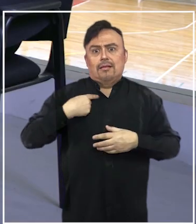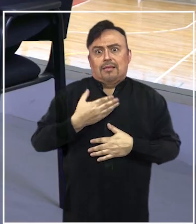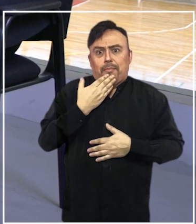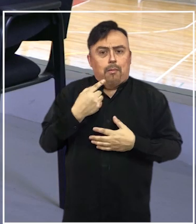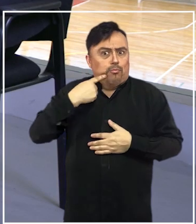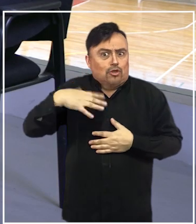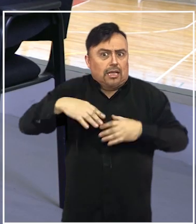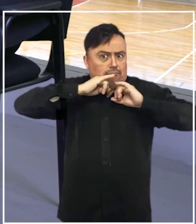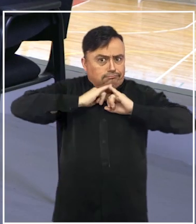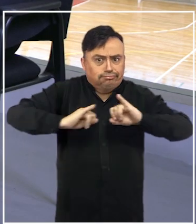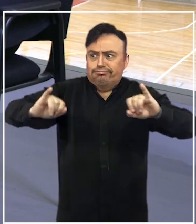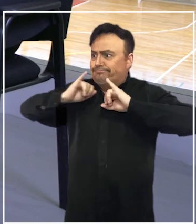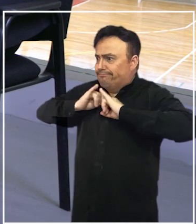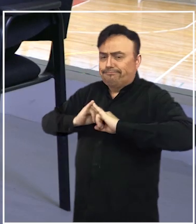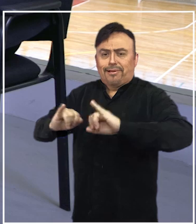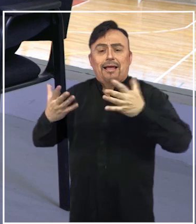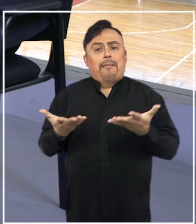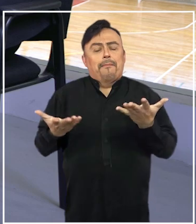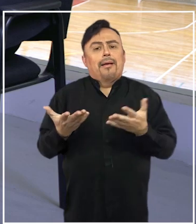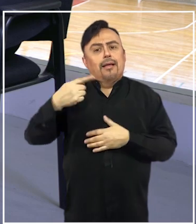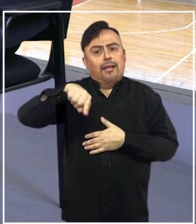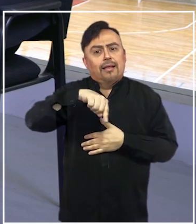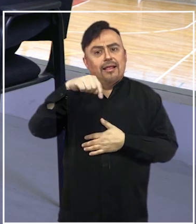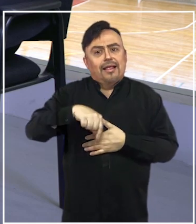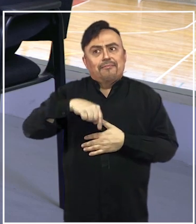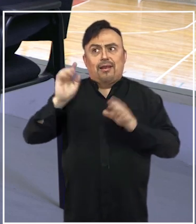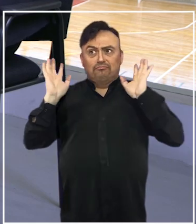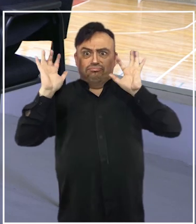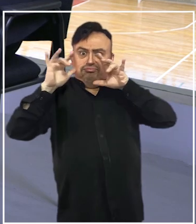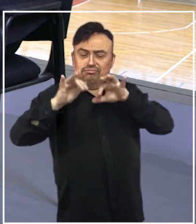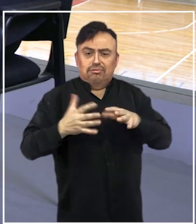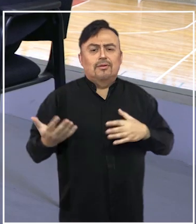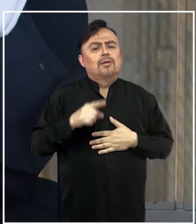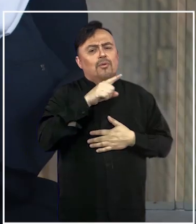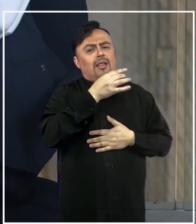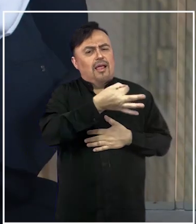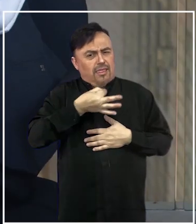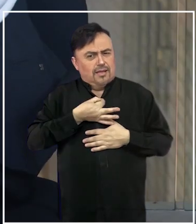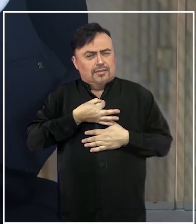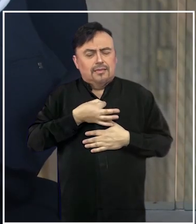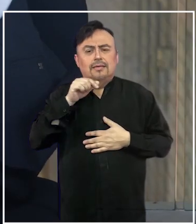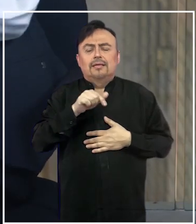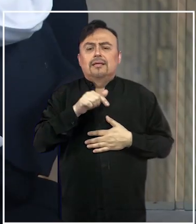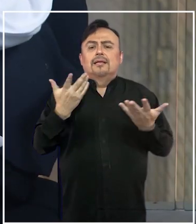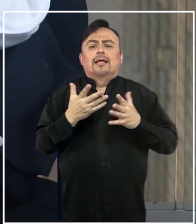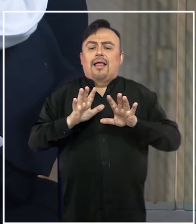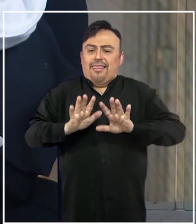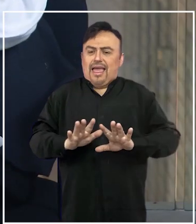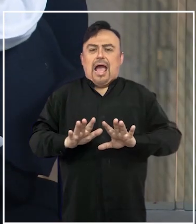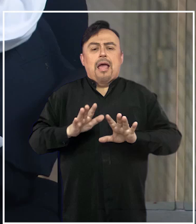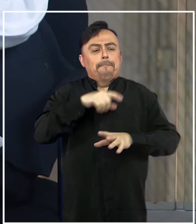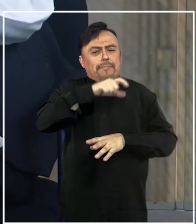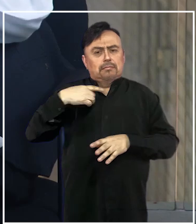importante para considerar en este tipo de eventos. Usted mencionaba recién lo de dejar capacidad instalada.